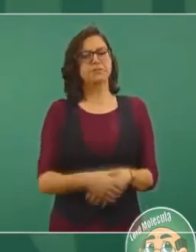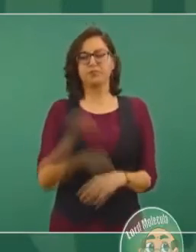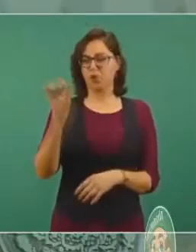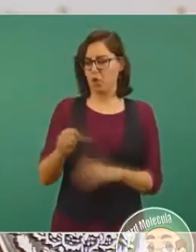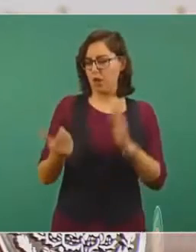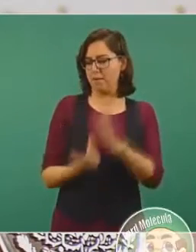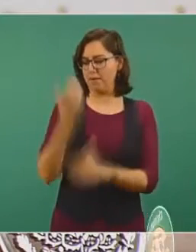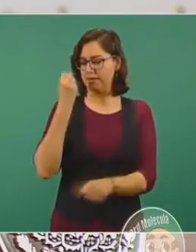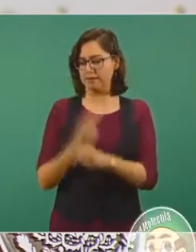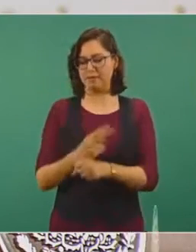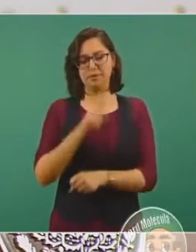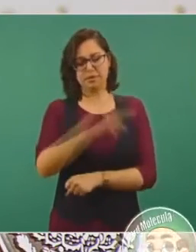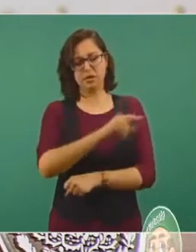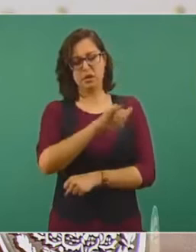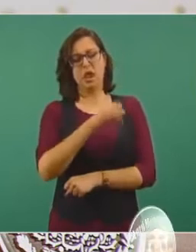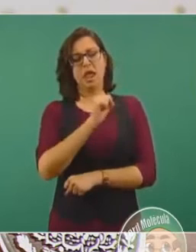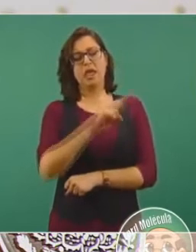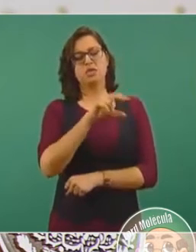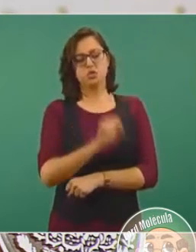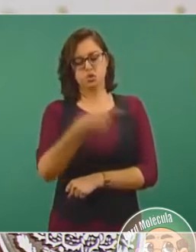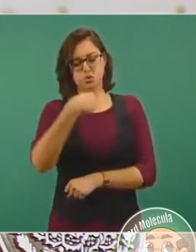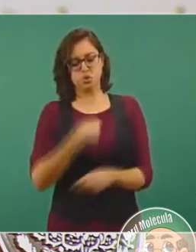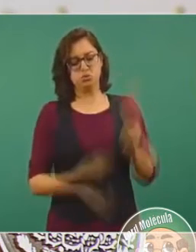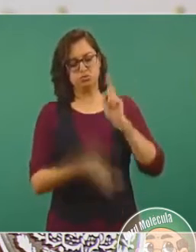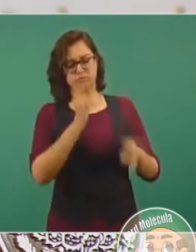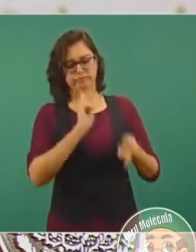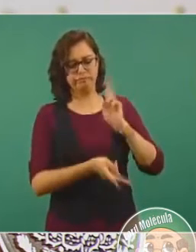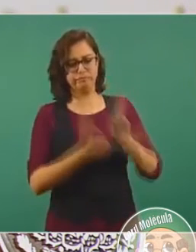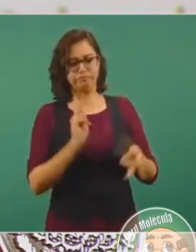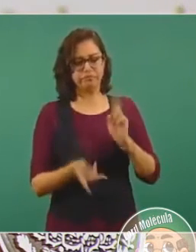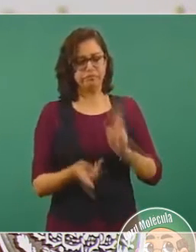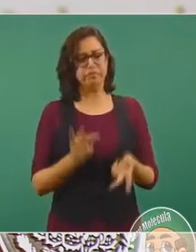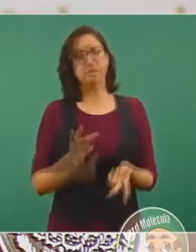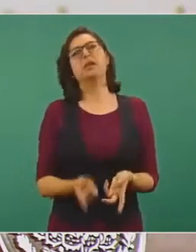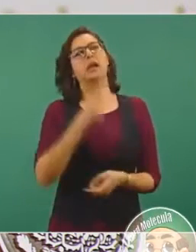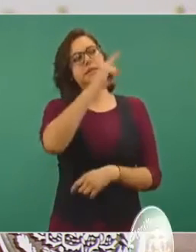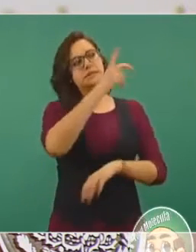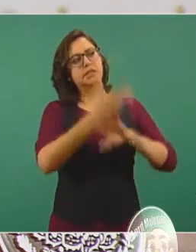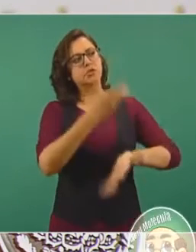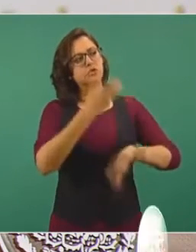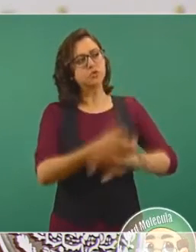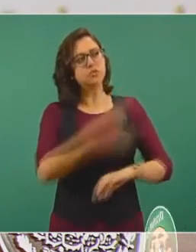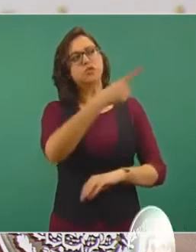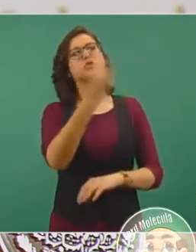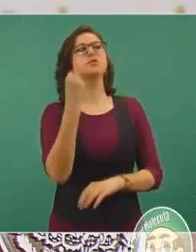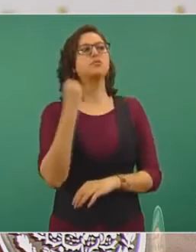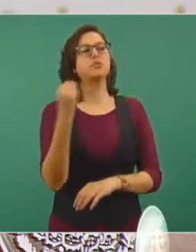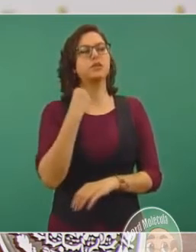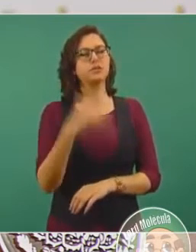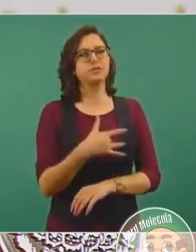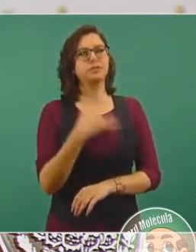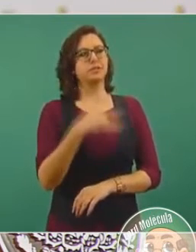que estos abogados de Estados Unidos me hicieron recordar al